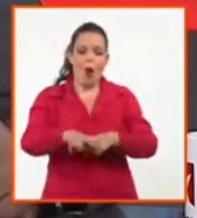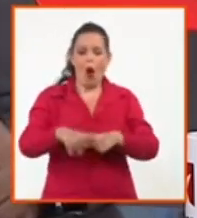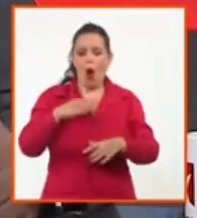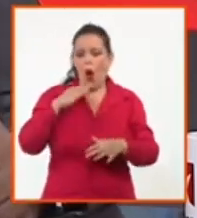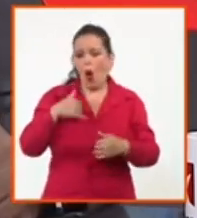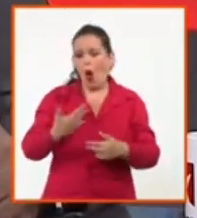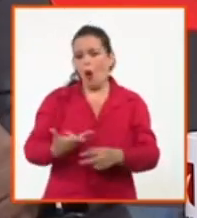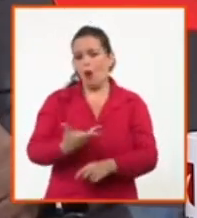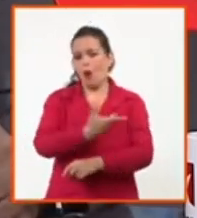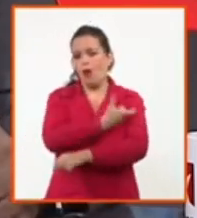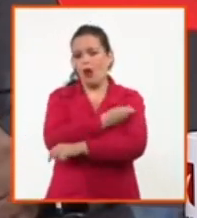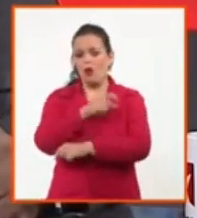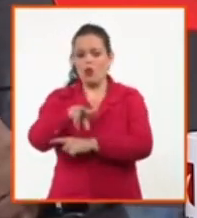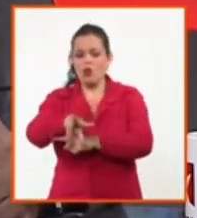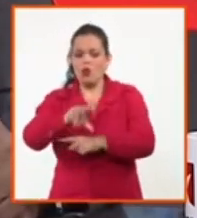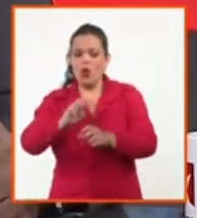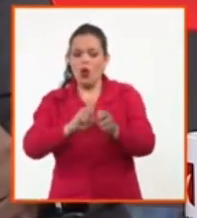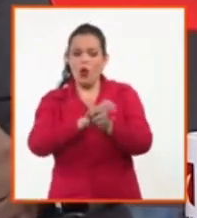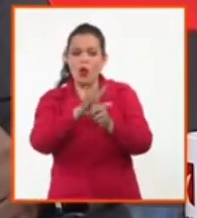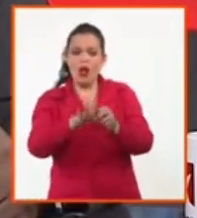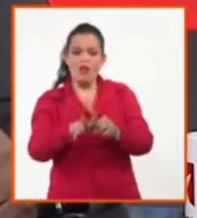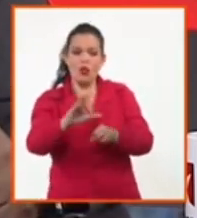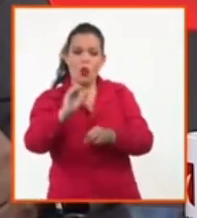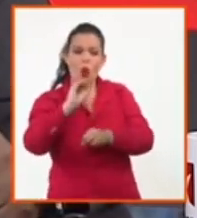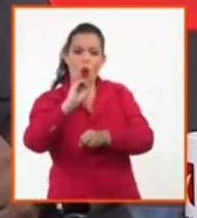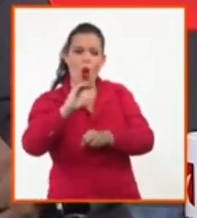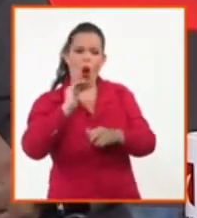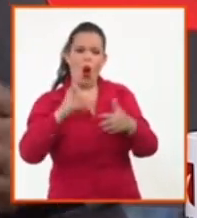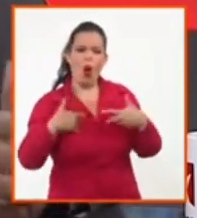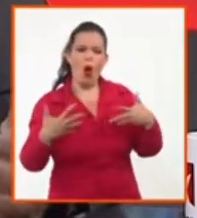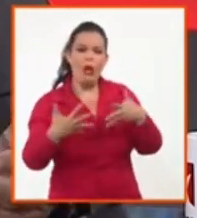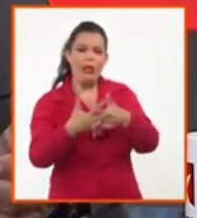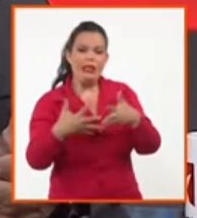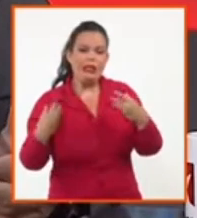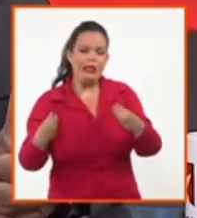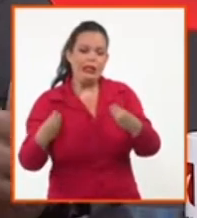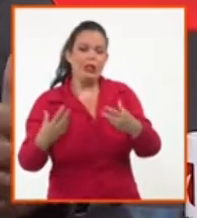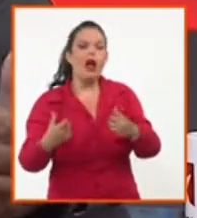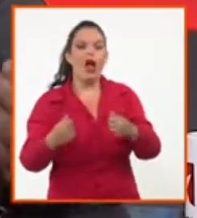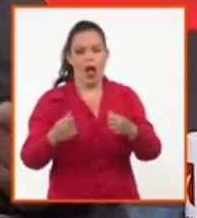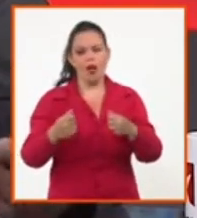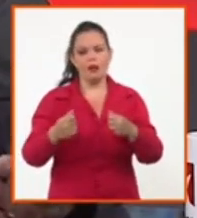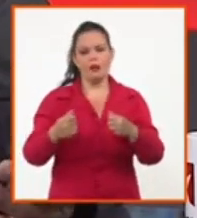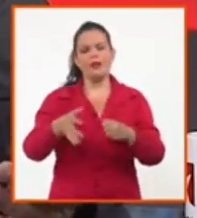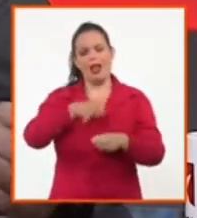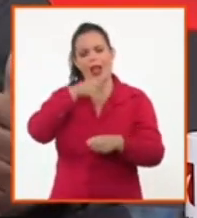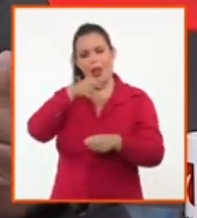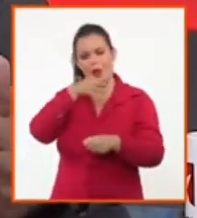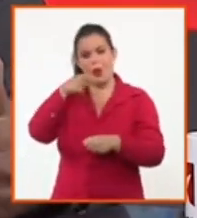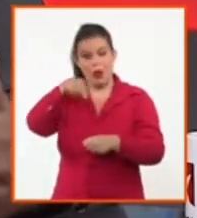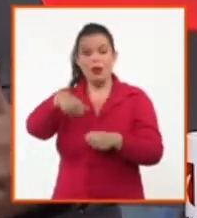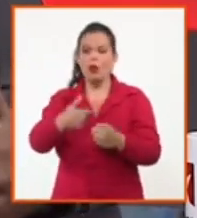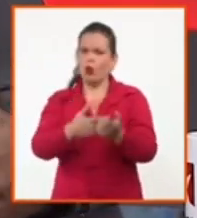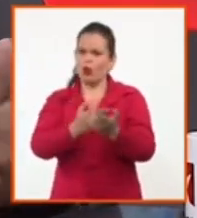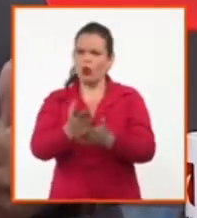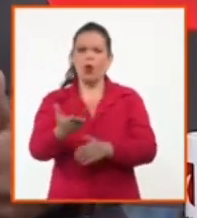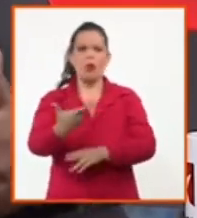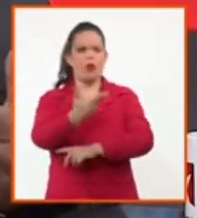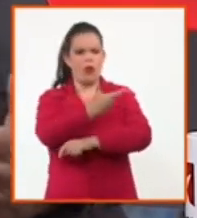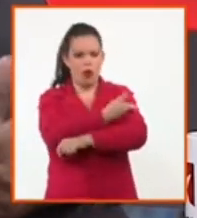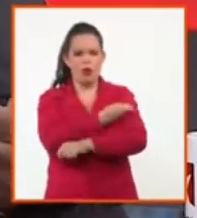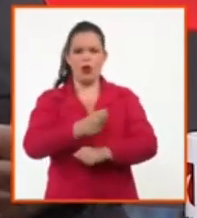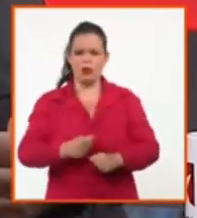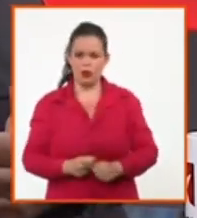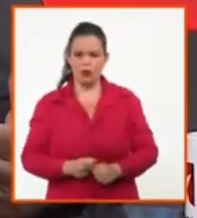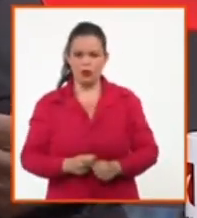nivel de protección. Y por lo tanto, de las cosas que podemos hacer es vacunar, seguir vacunando, tener